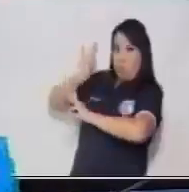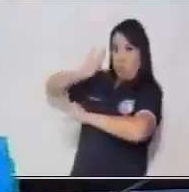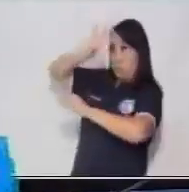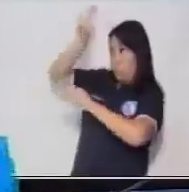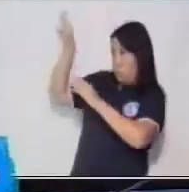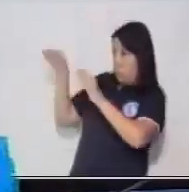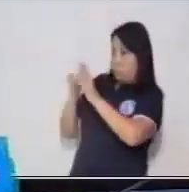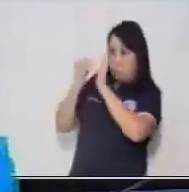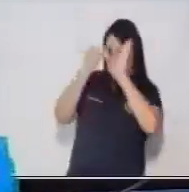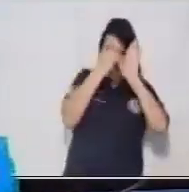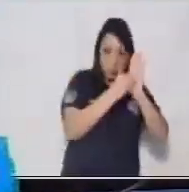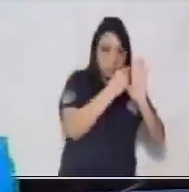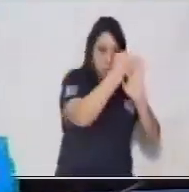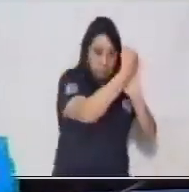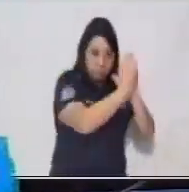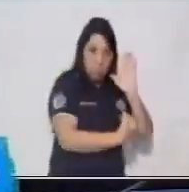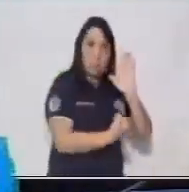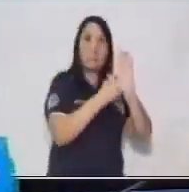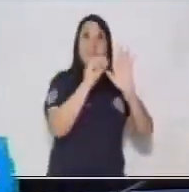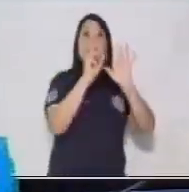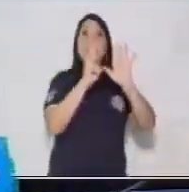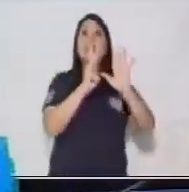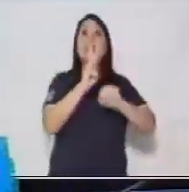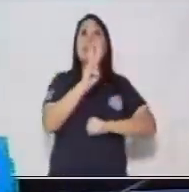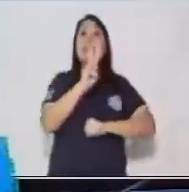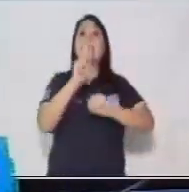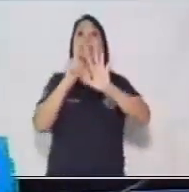sacamos los 360 grados.